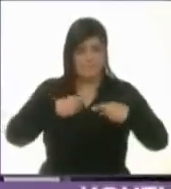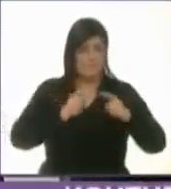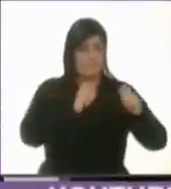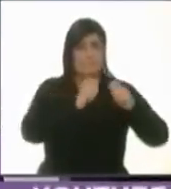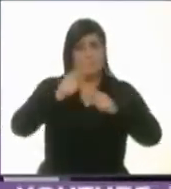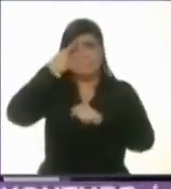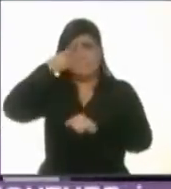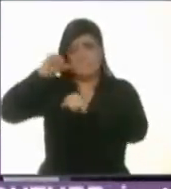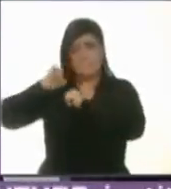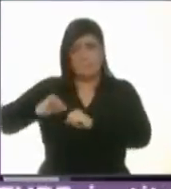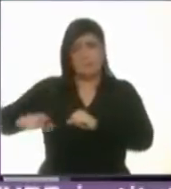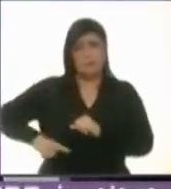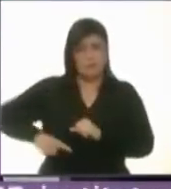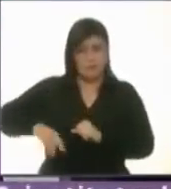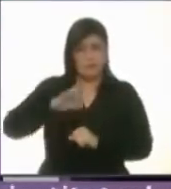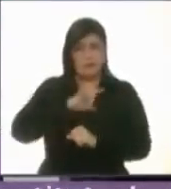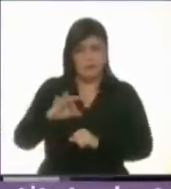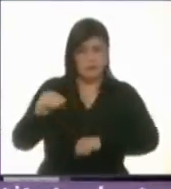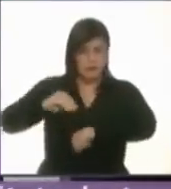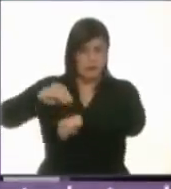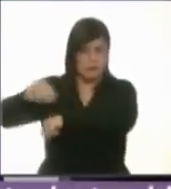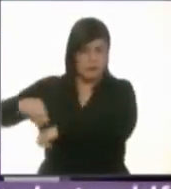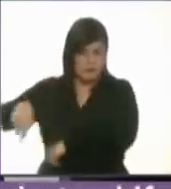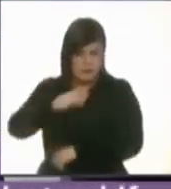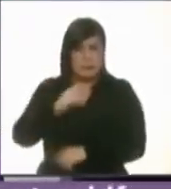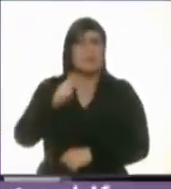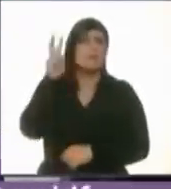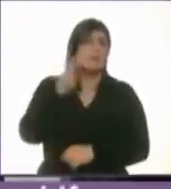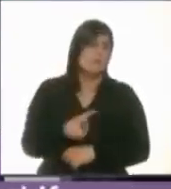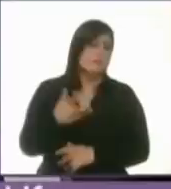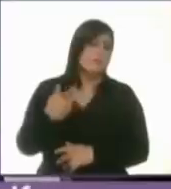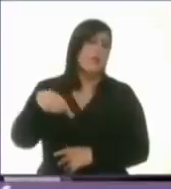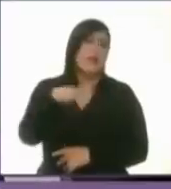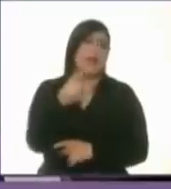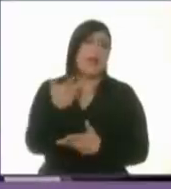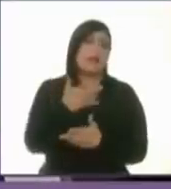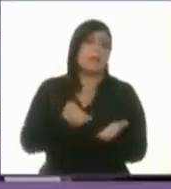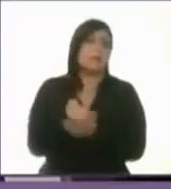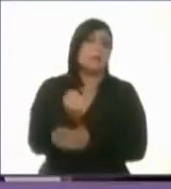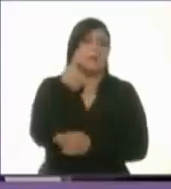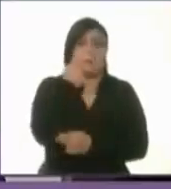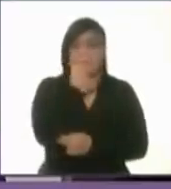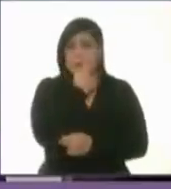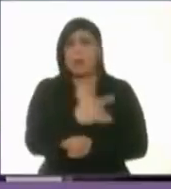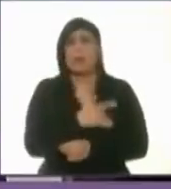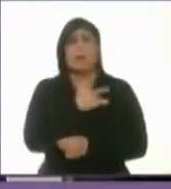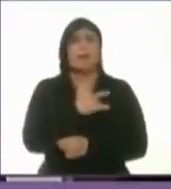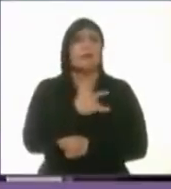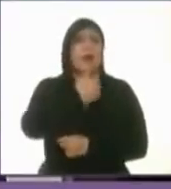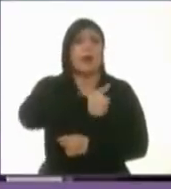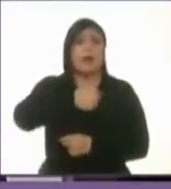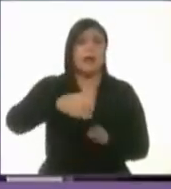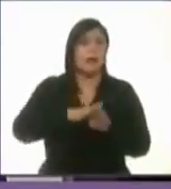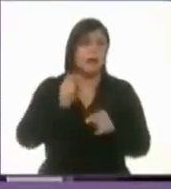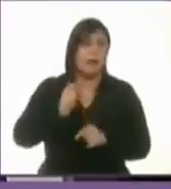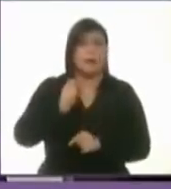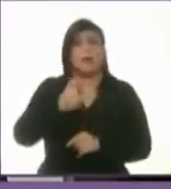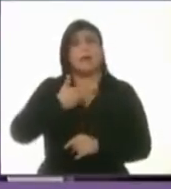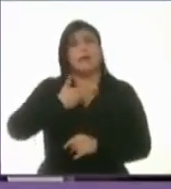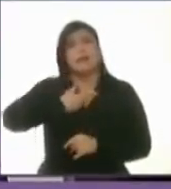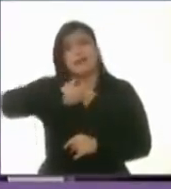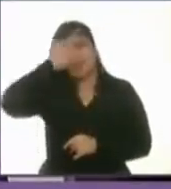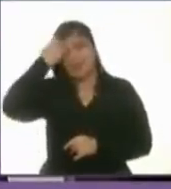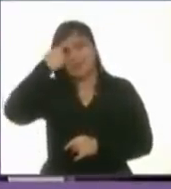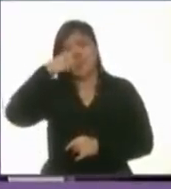nivel en nuestro gobierno. Ellos son los que instalan a todos nuestros candidatos a diputados